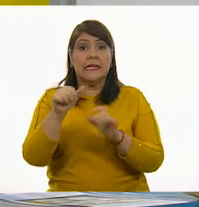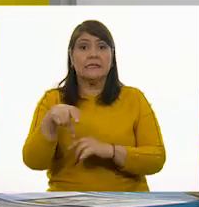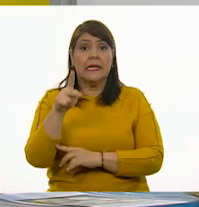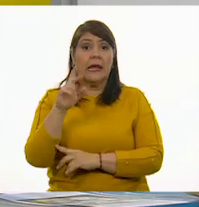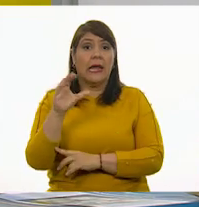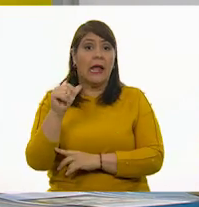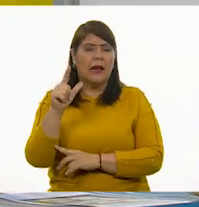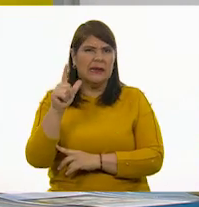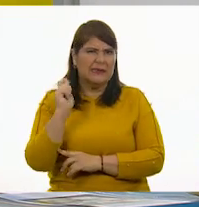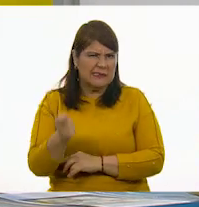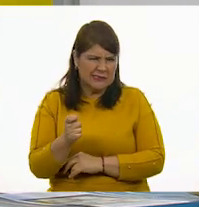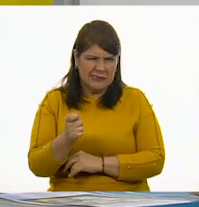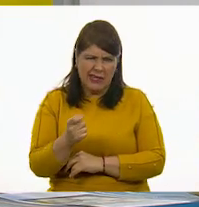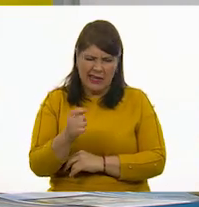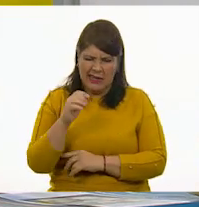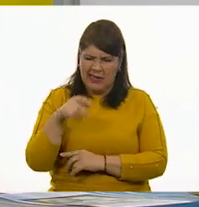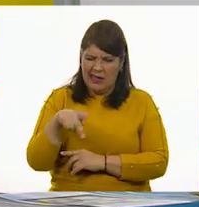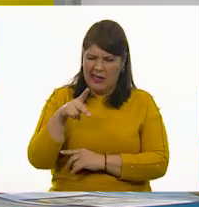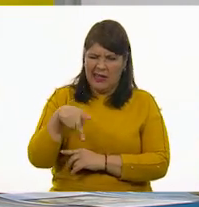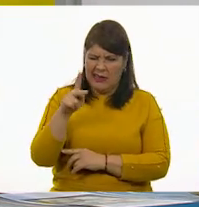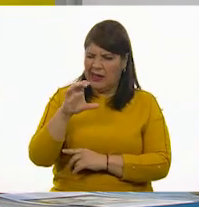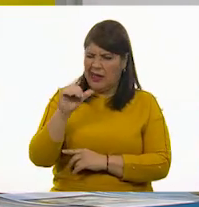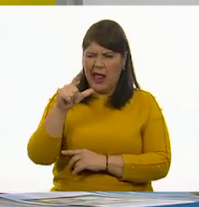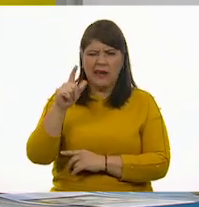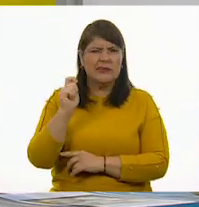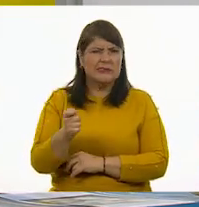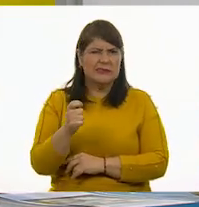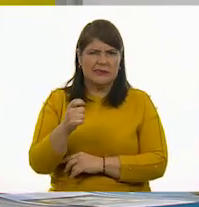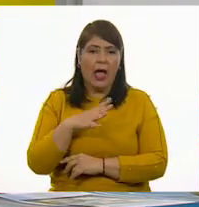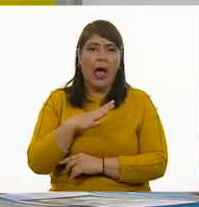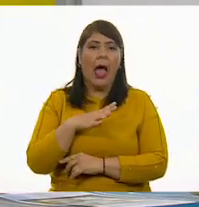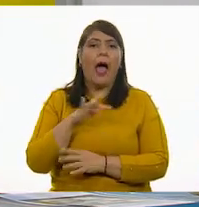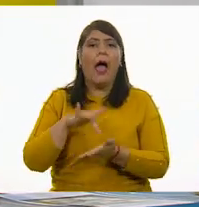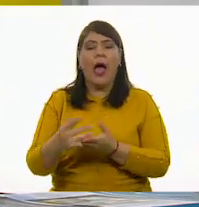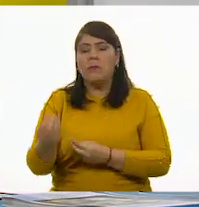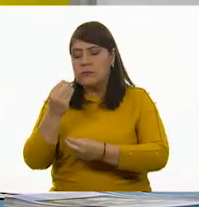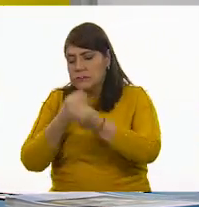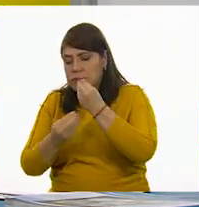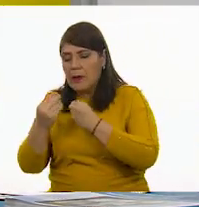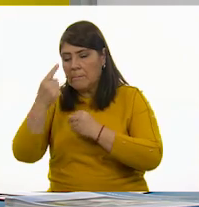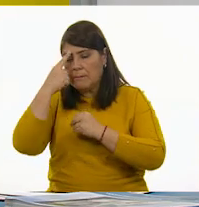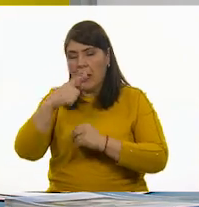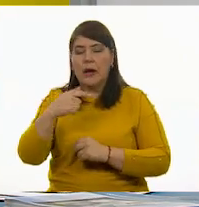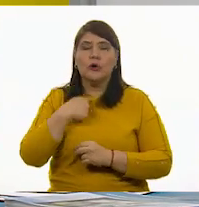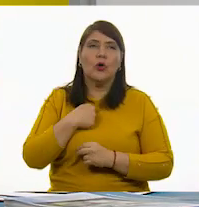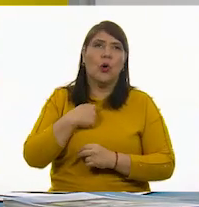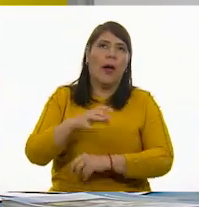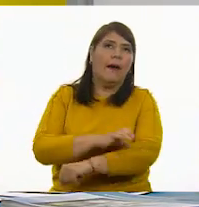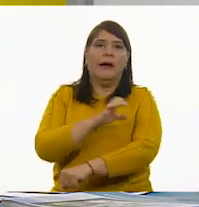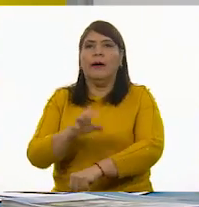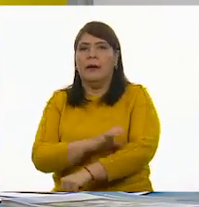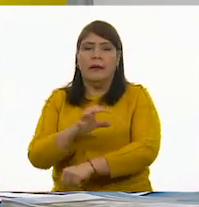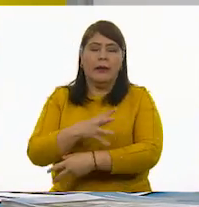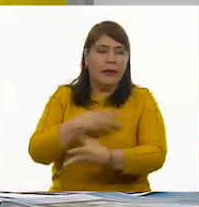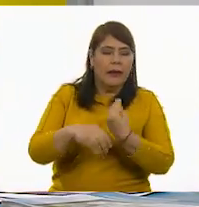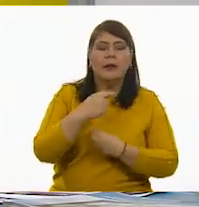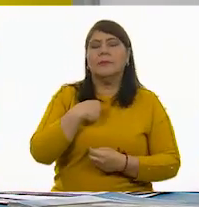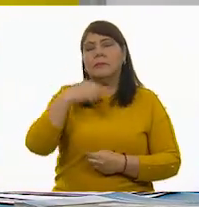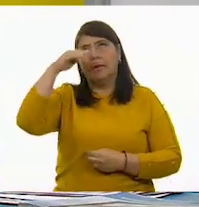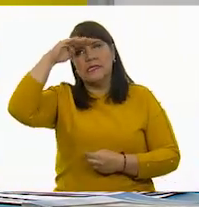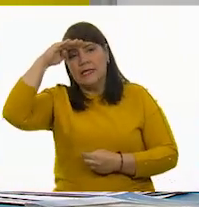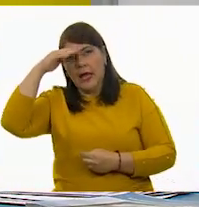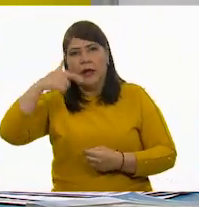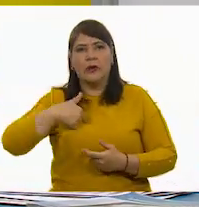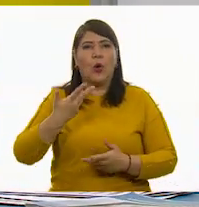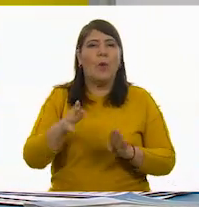¿Qué son las calorías? Es lo que te da energía para pensar. pila. Exactamente, es la pila. Es lo que te